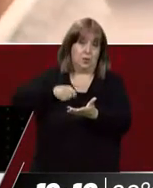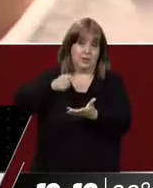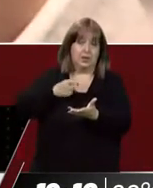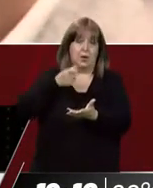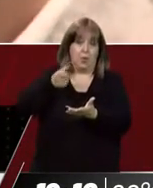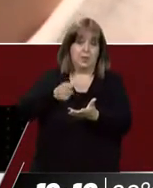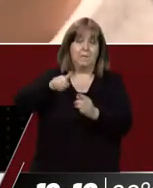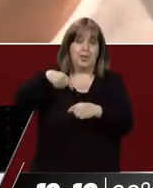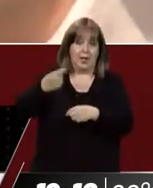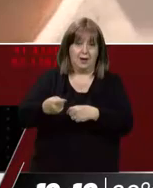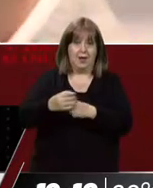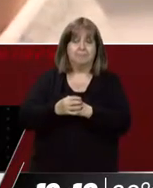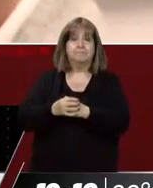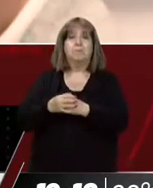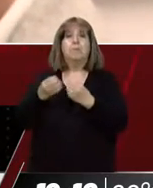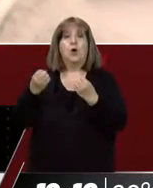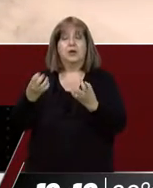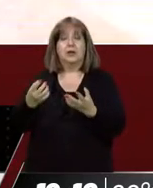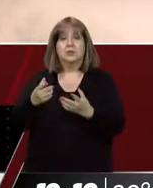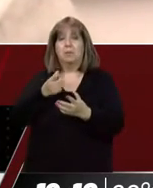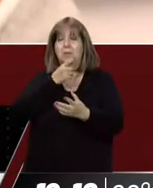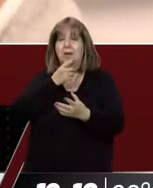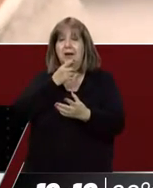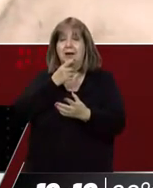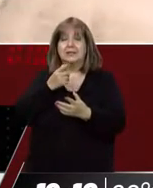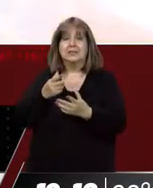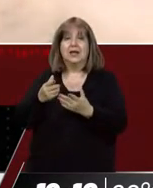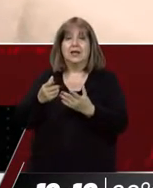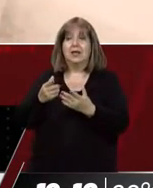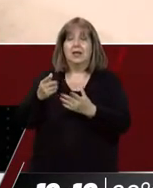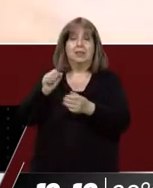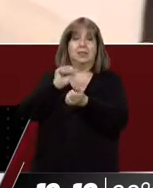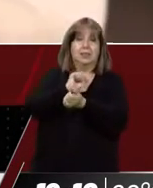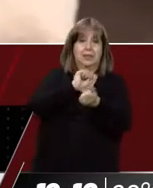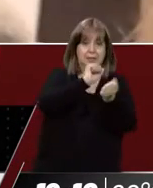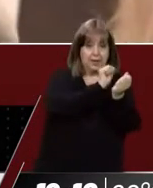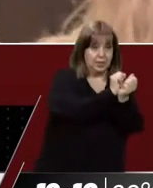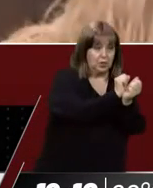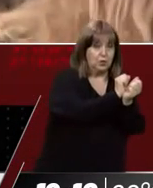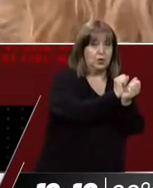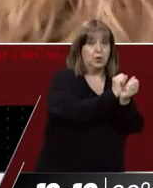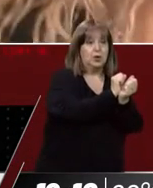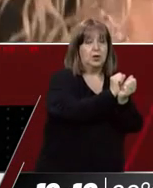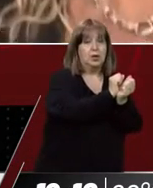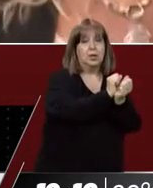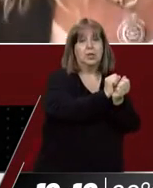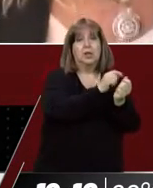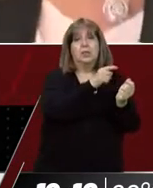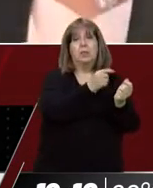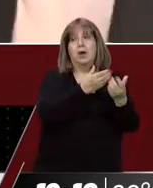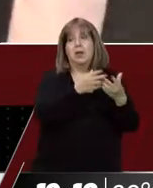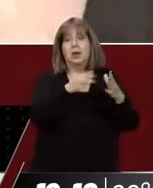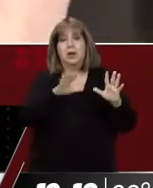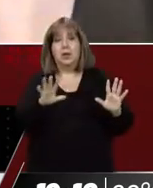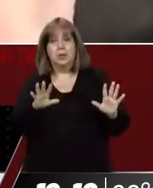estando la persona privada de la libertad se le tendría que dar nuevamente la libertad y, bueno, los daños que se pueden causar por estar